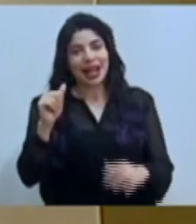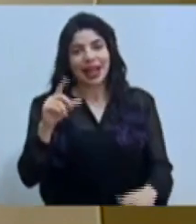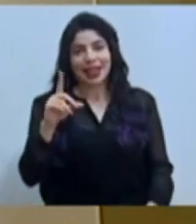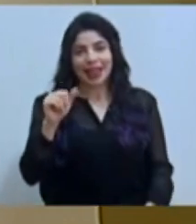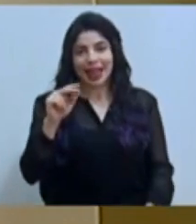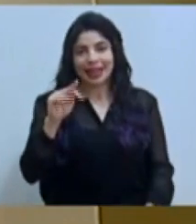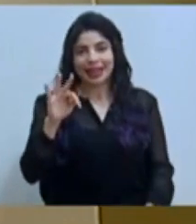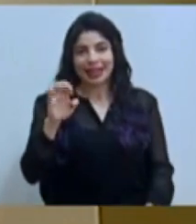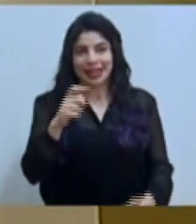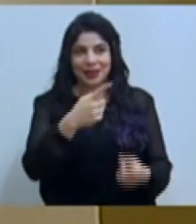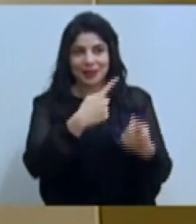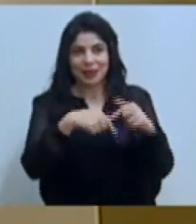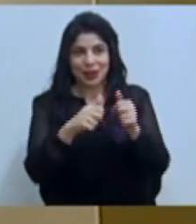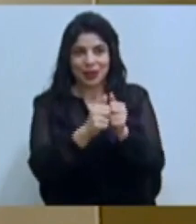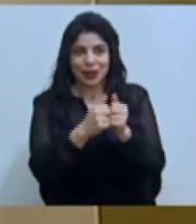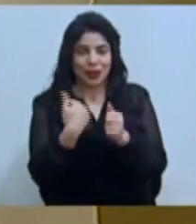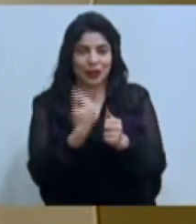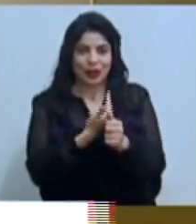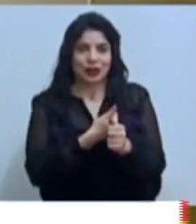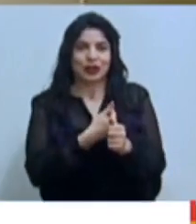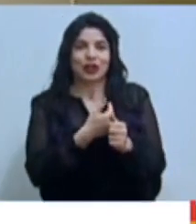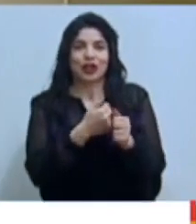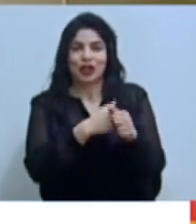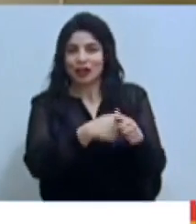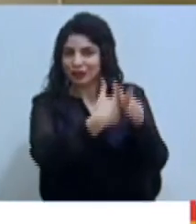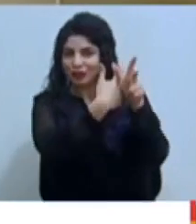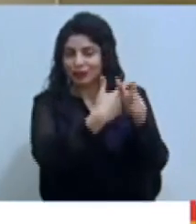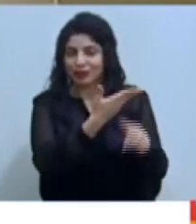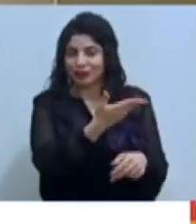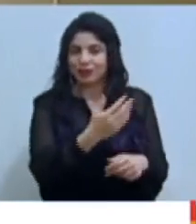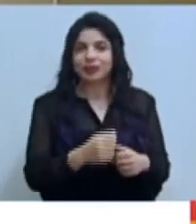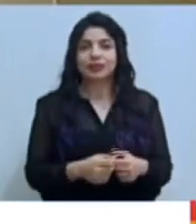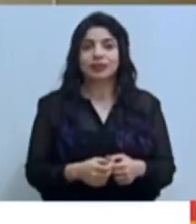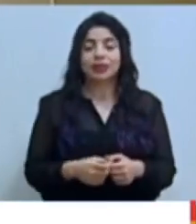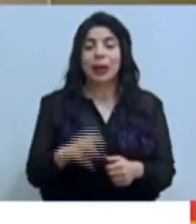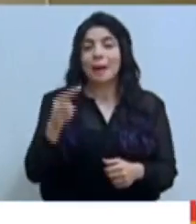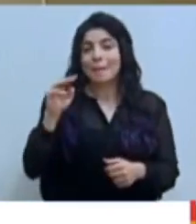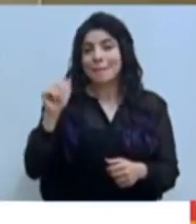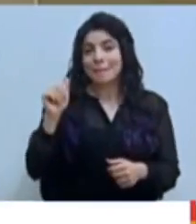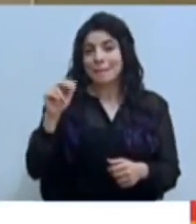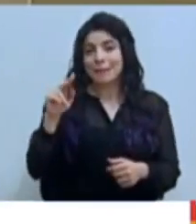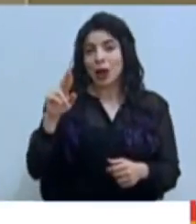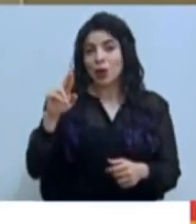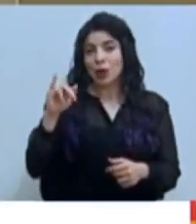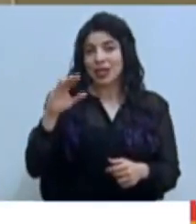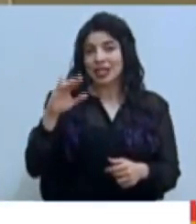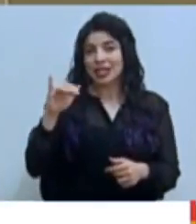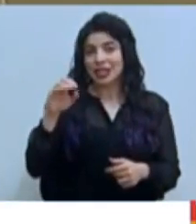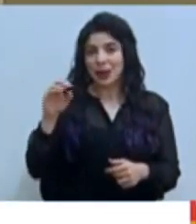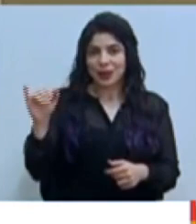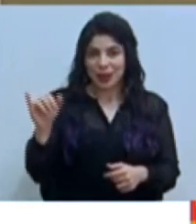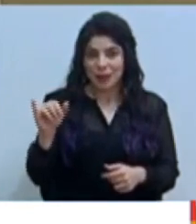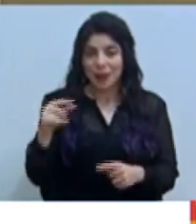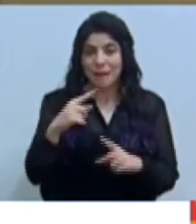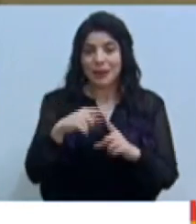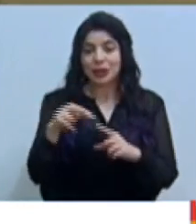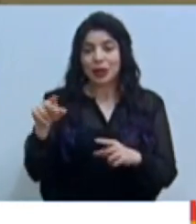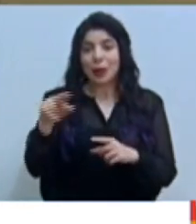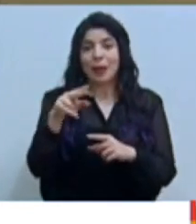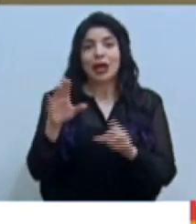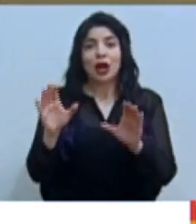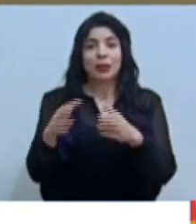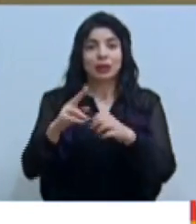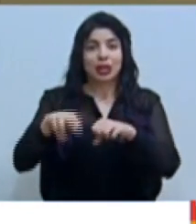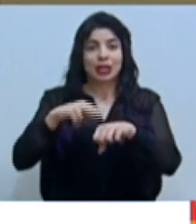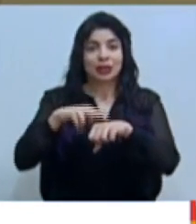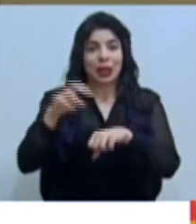nos acompaña mediante medios electrónicos, a Mauricio, también a los colegas de la Comisión Nacional